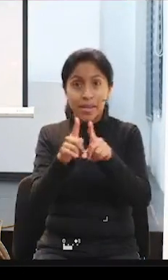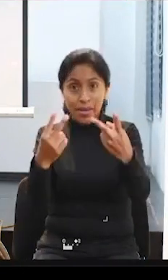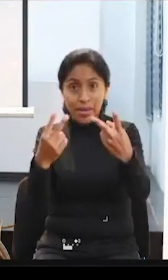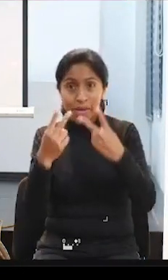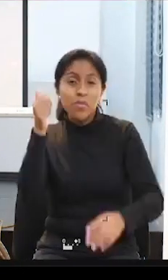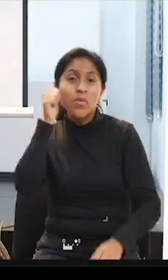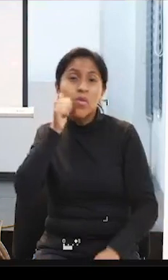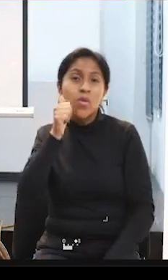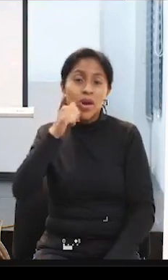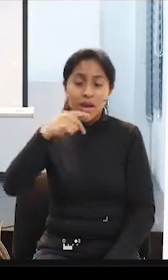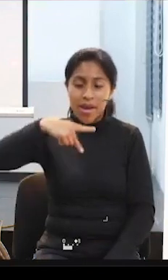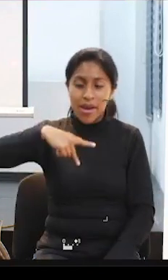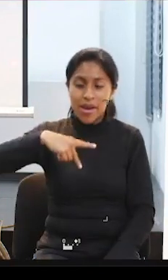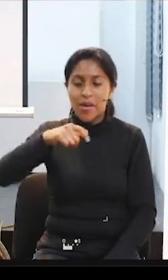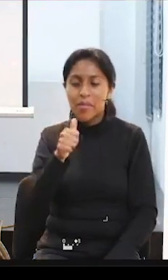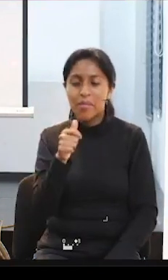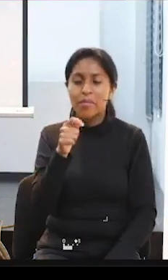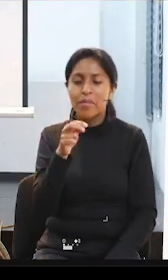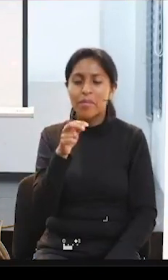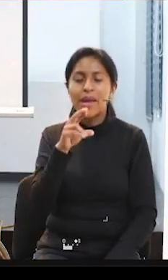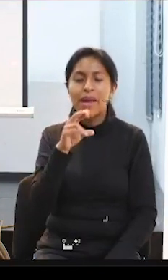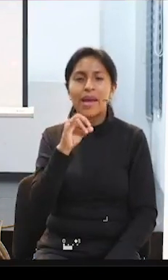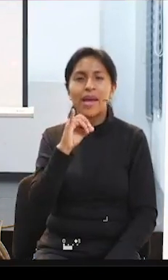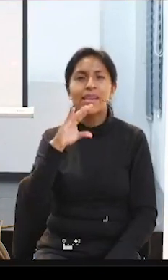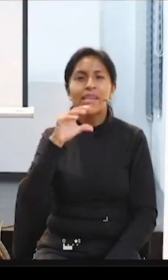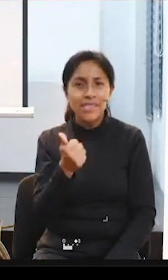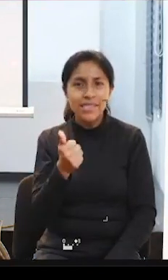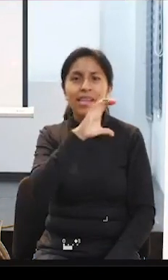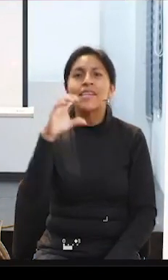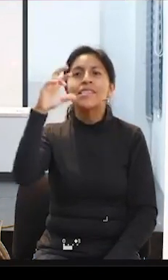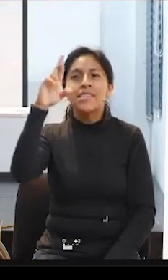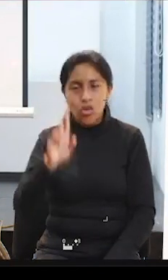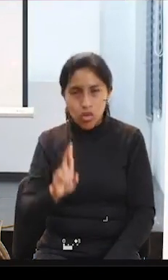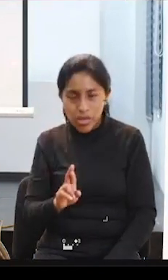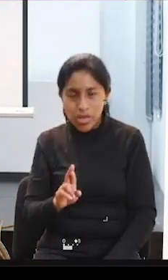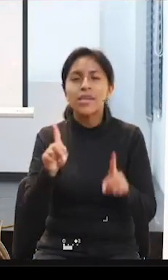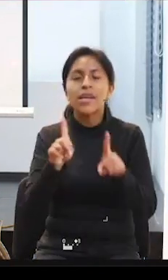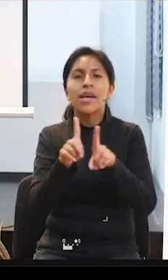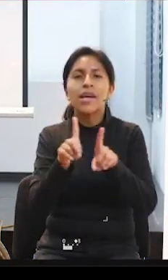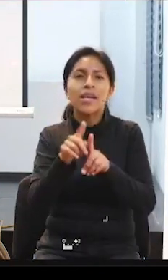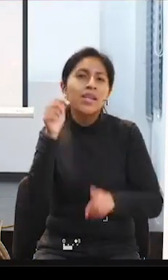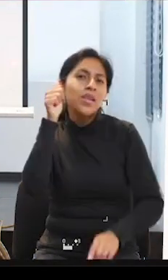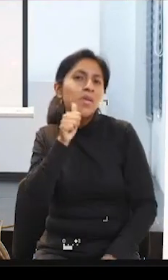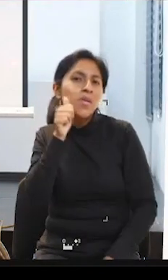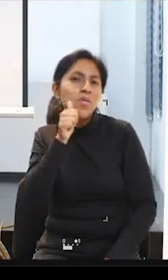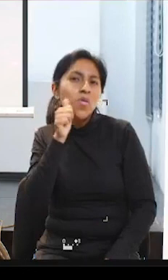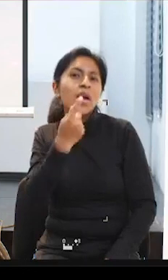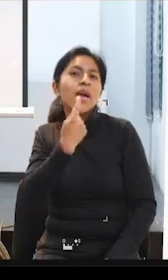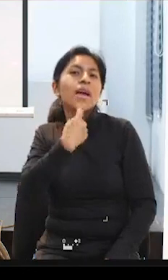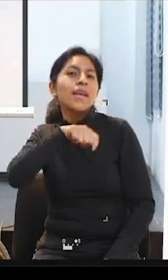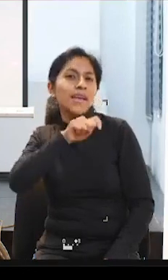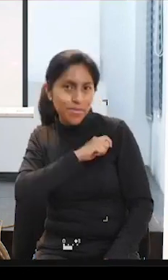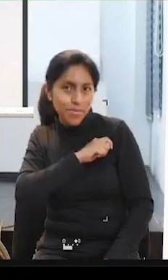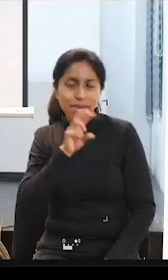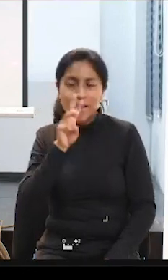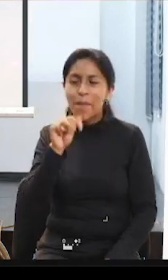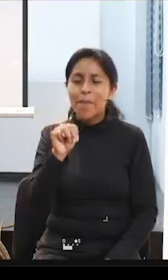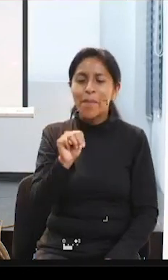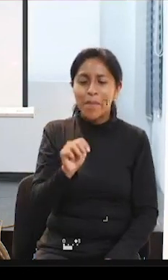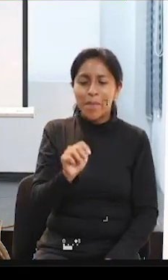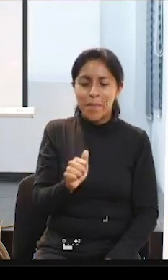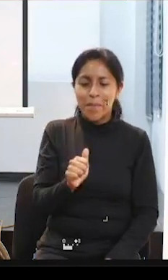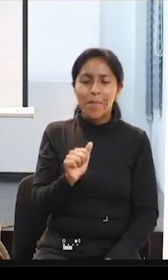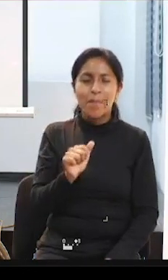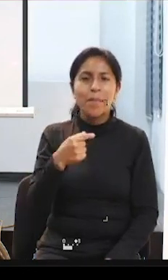Barrantes desde Costa Rica y Margarita Alonso desde España, a quien agradecemos especialmente el esfuerzo debido al cambio